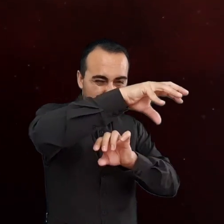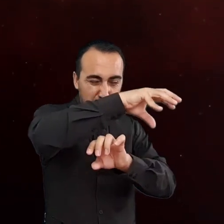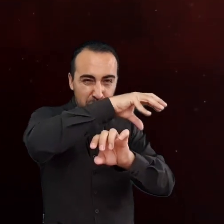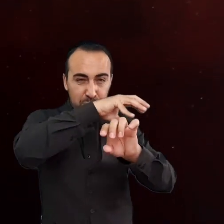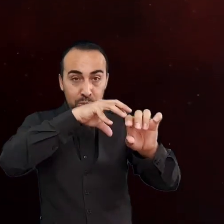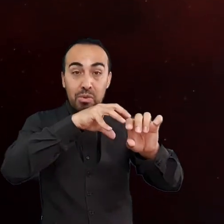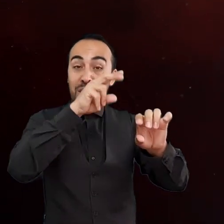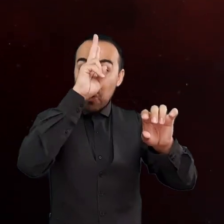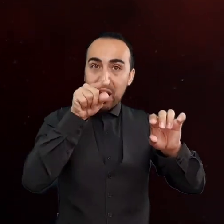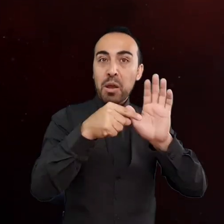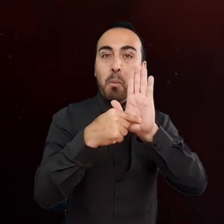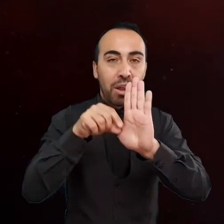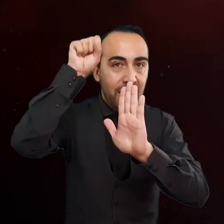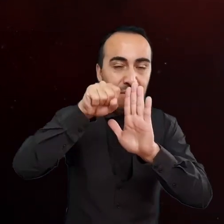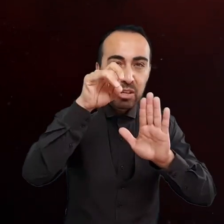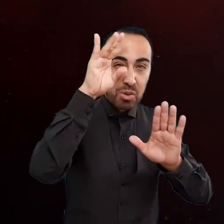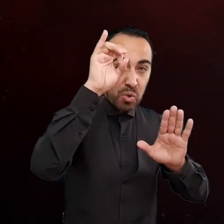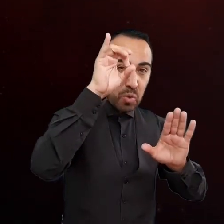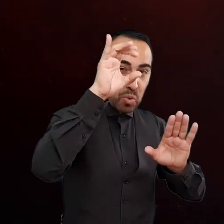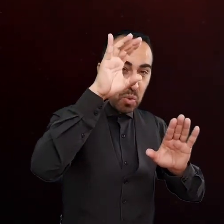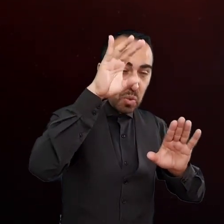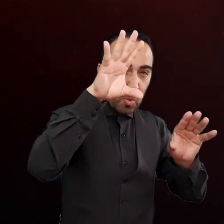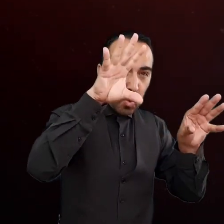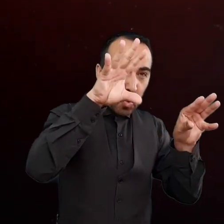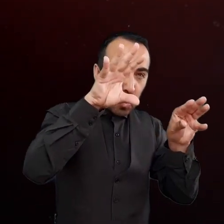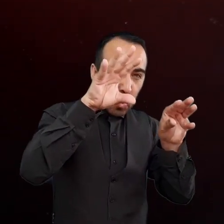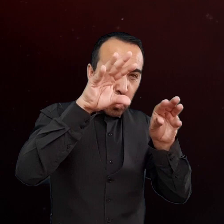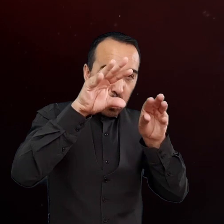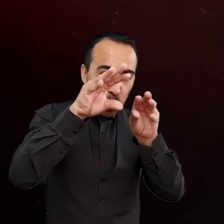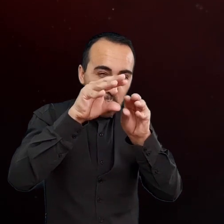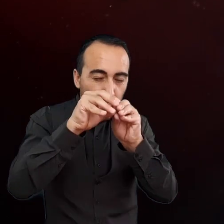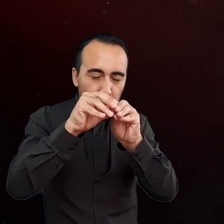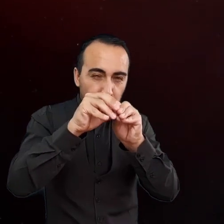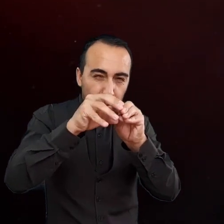predominantes y se dice que la materia está en un estado de degeneración.